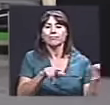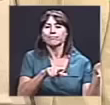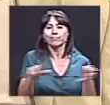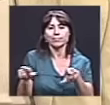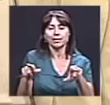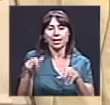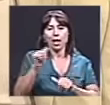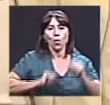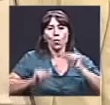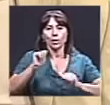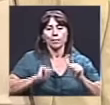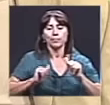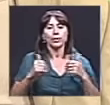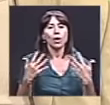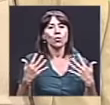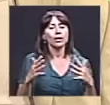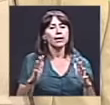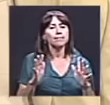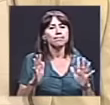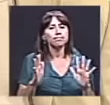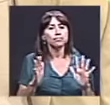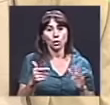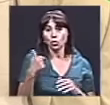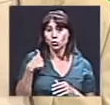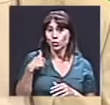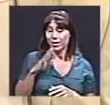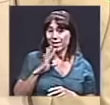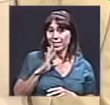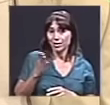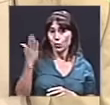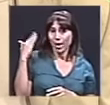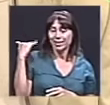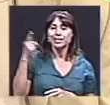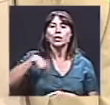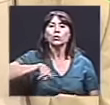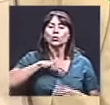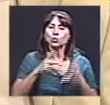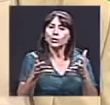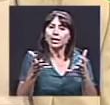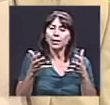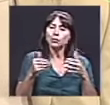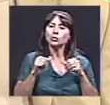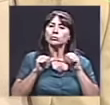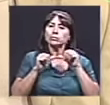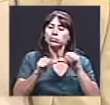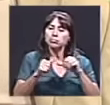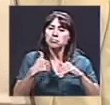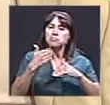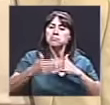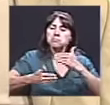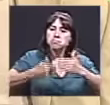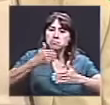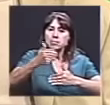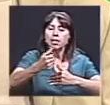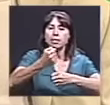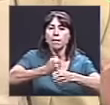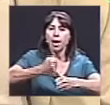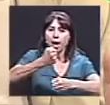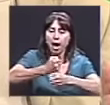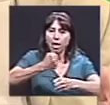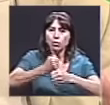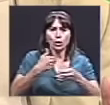la obra, aunque te había comentado antes, tenemos intención de seguir trabajándola aún